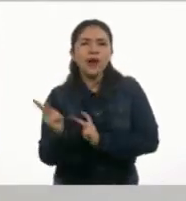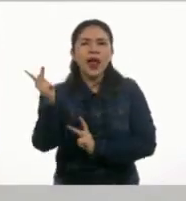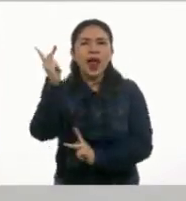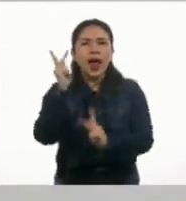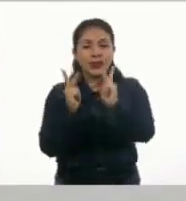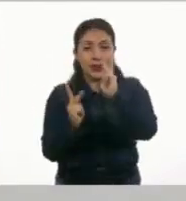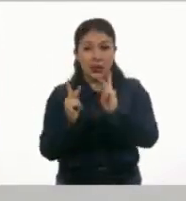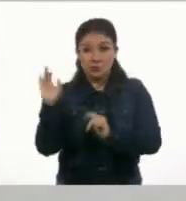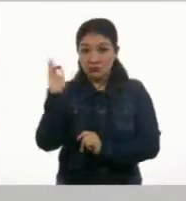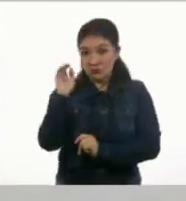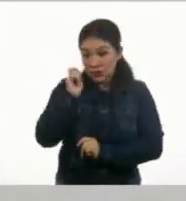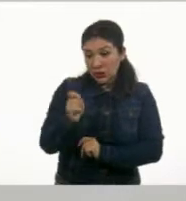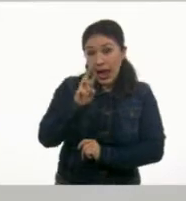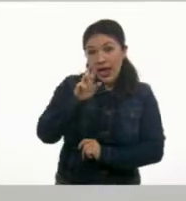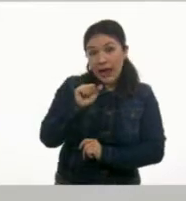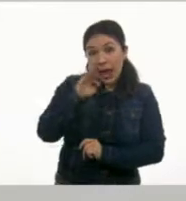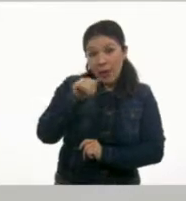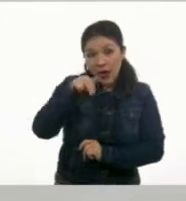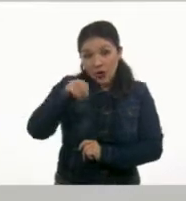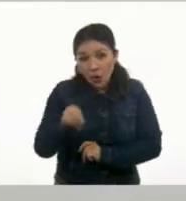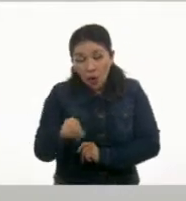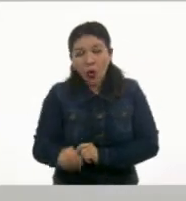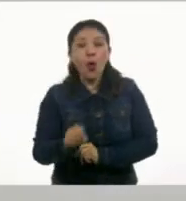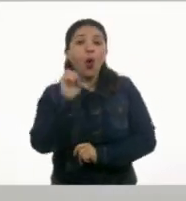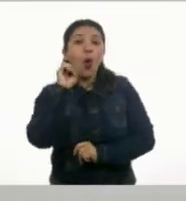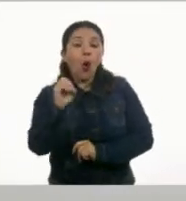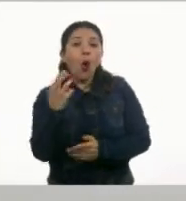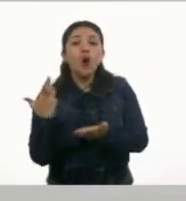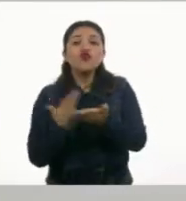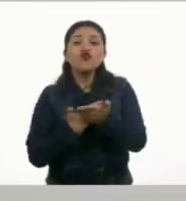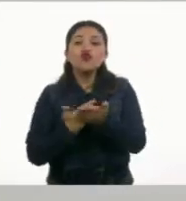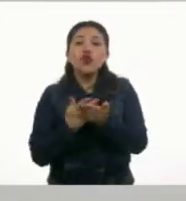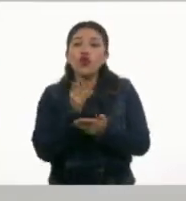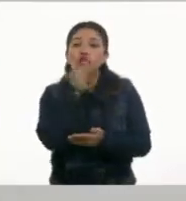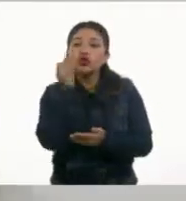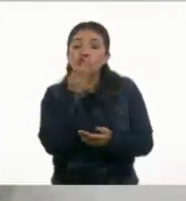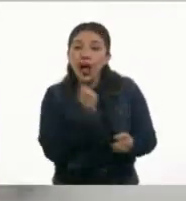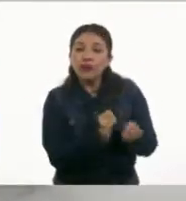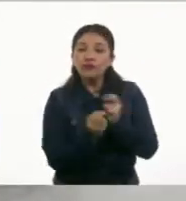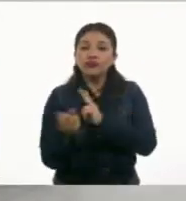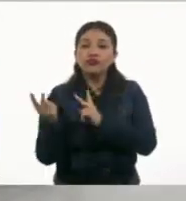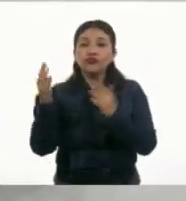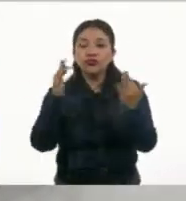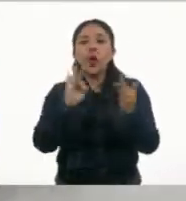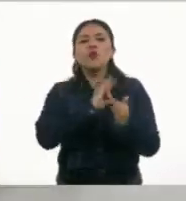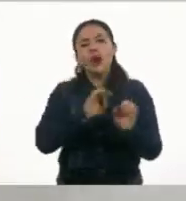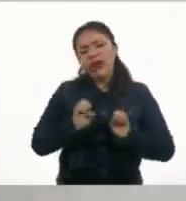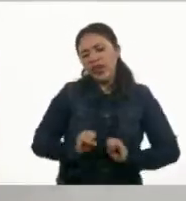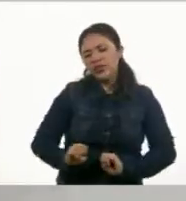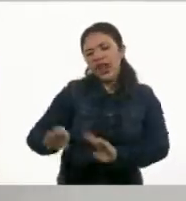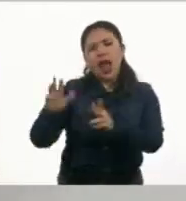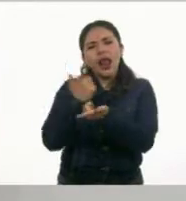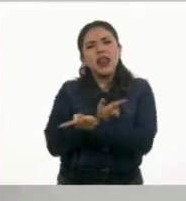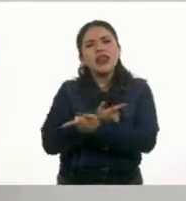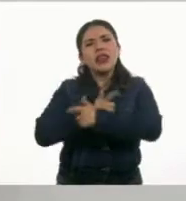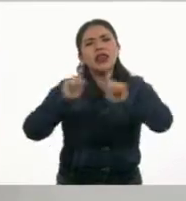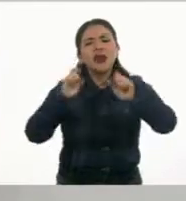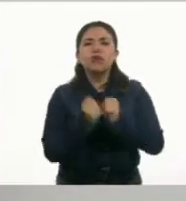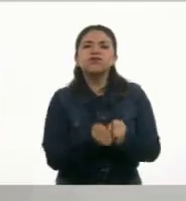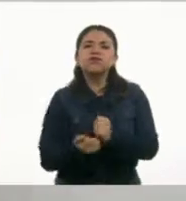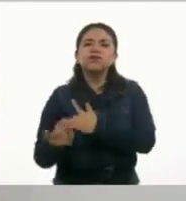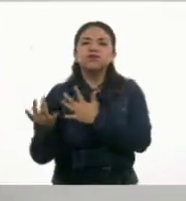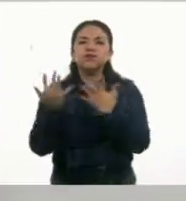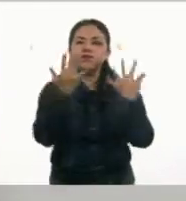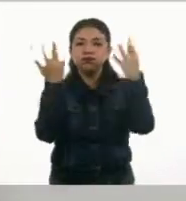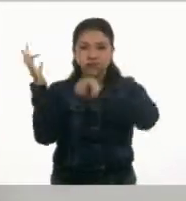Si se trata de una ramita de rábano o de rosal, se puede dejar crecer como ella quiere.